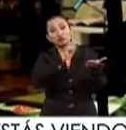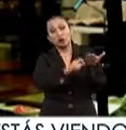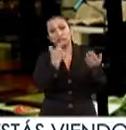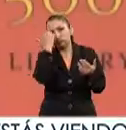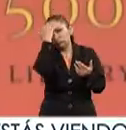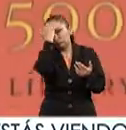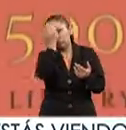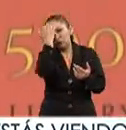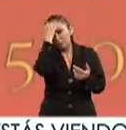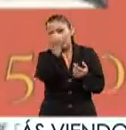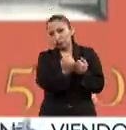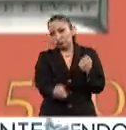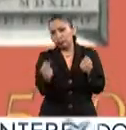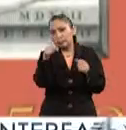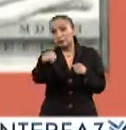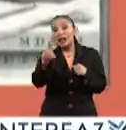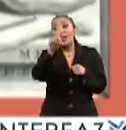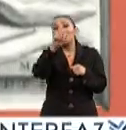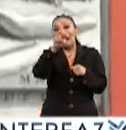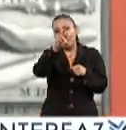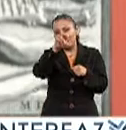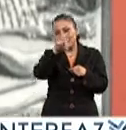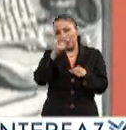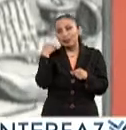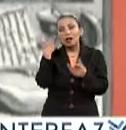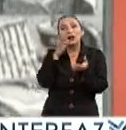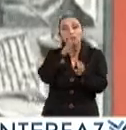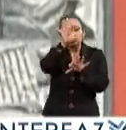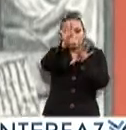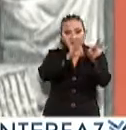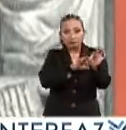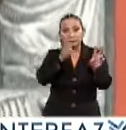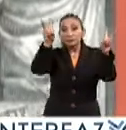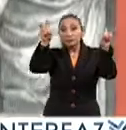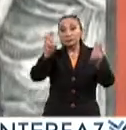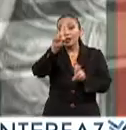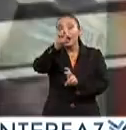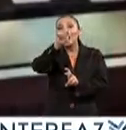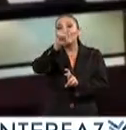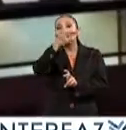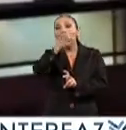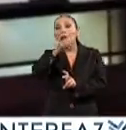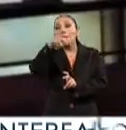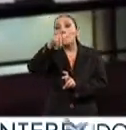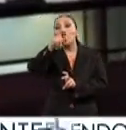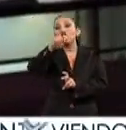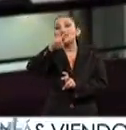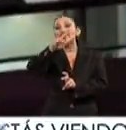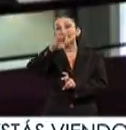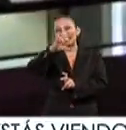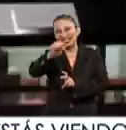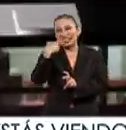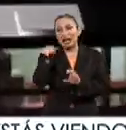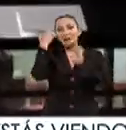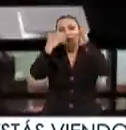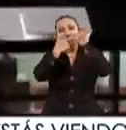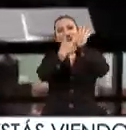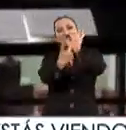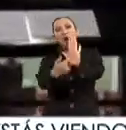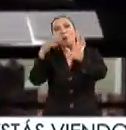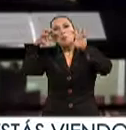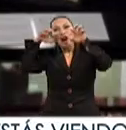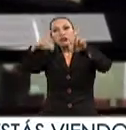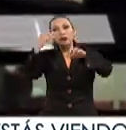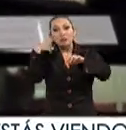conocidos. La labor de David dio como resultado The Monstries, una exhibición de monstruos y las maravillas